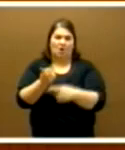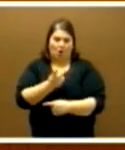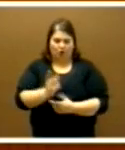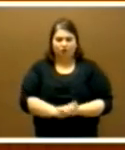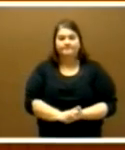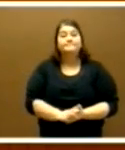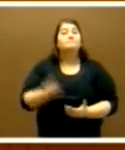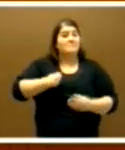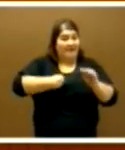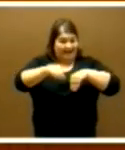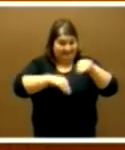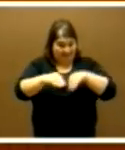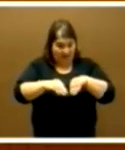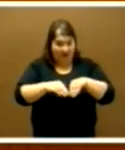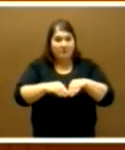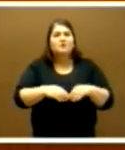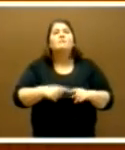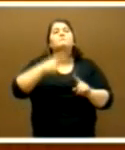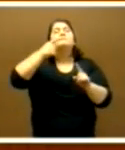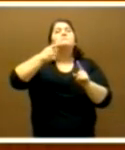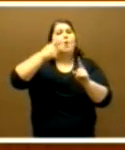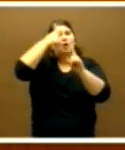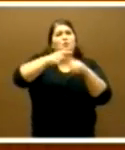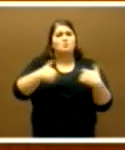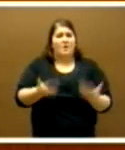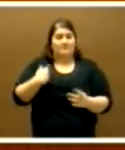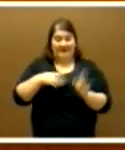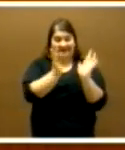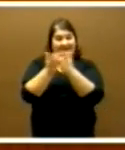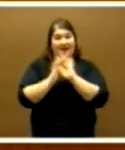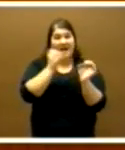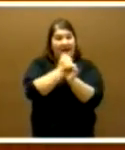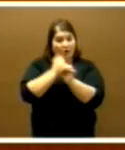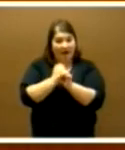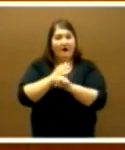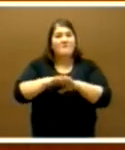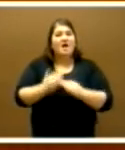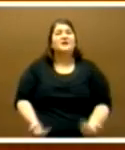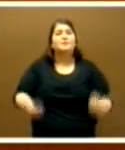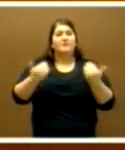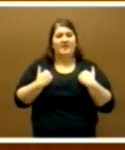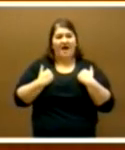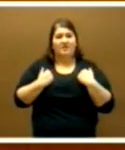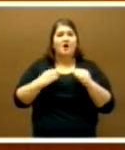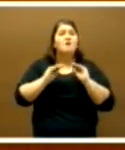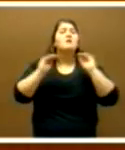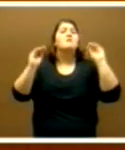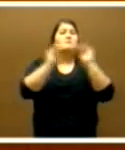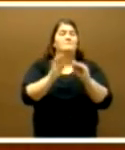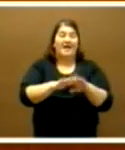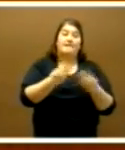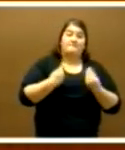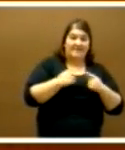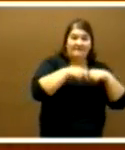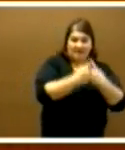Una estrategia que promueva el desarrollo de un modelo de relaciones laborales que facilite la corresponsabilidad para la conciliación de la vida